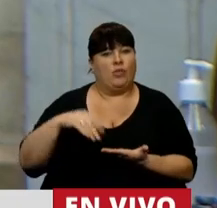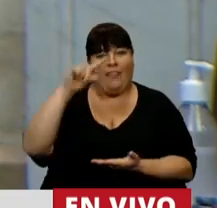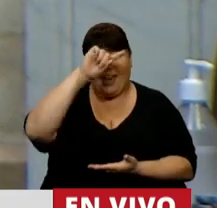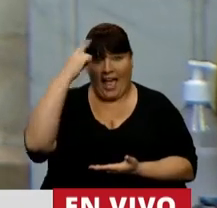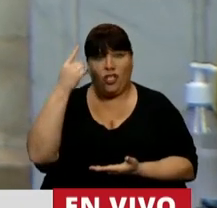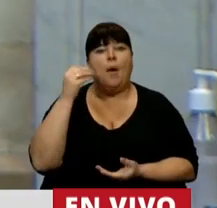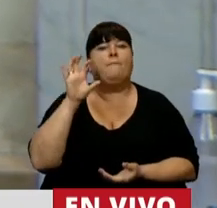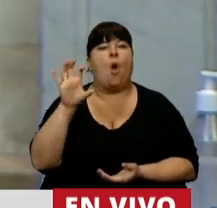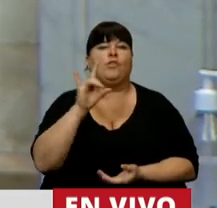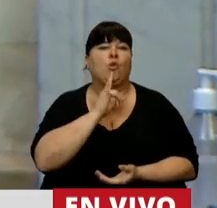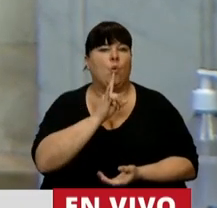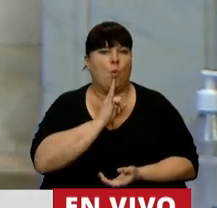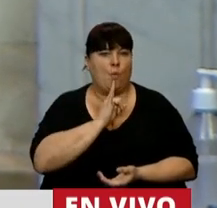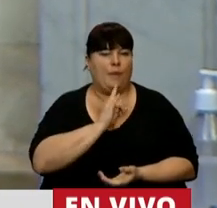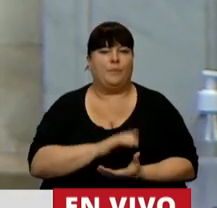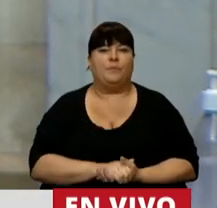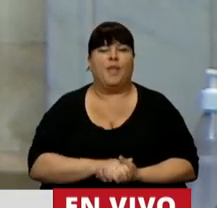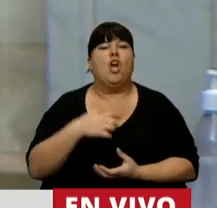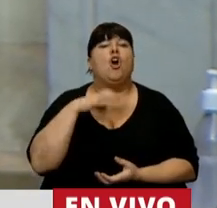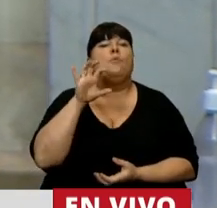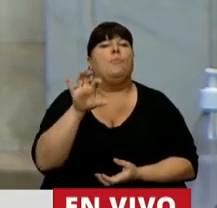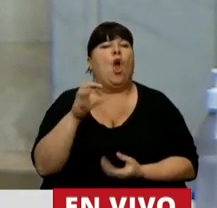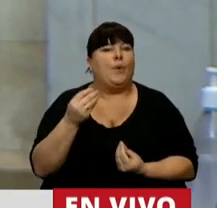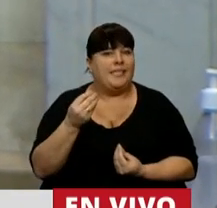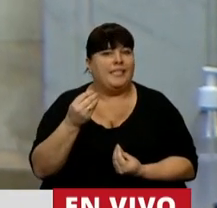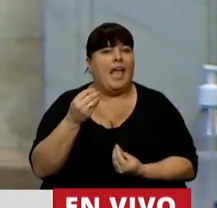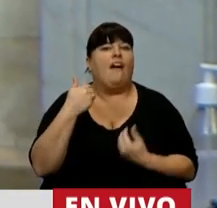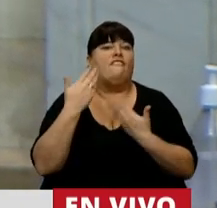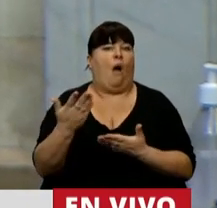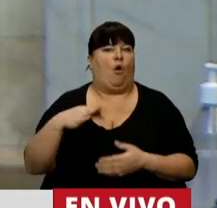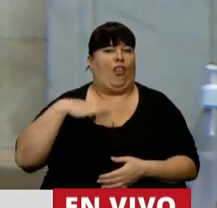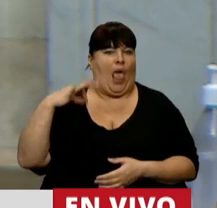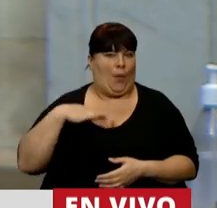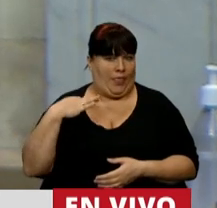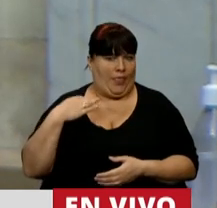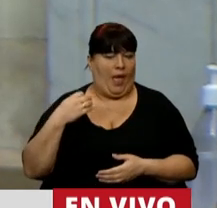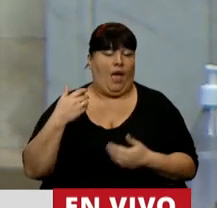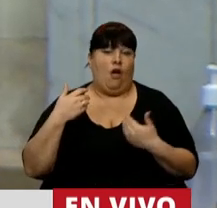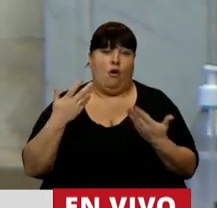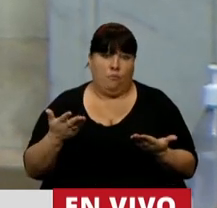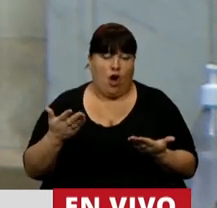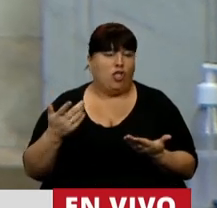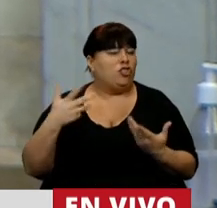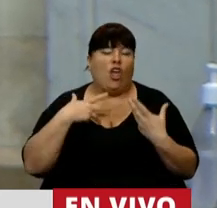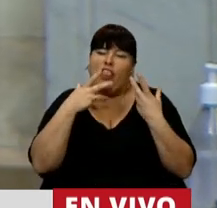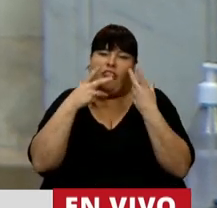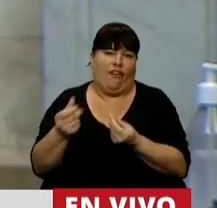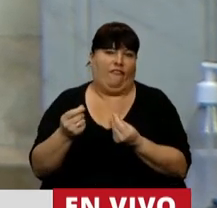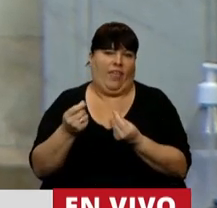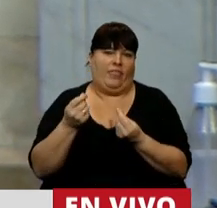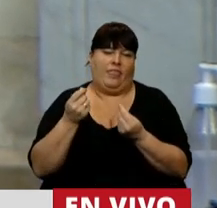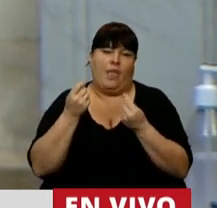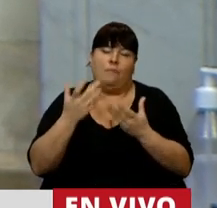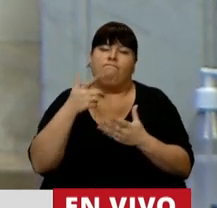la Nación por la provincia de Tucumán, una provincia provida. Por lo tanto, voy a defender los